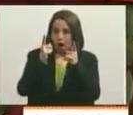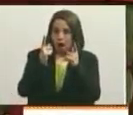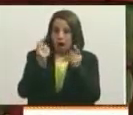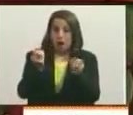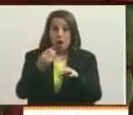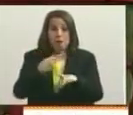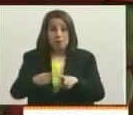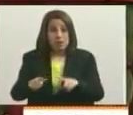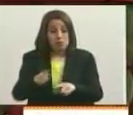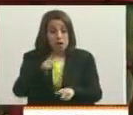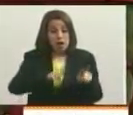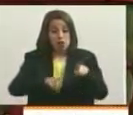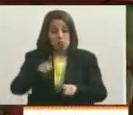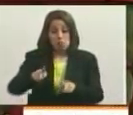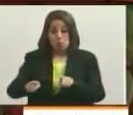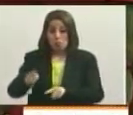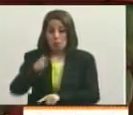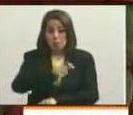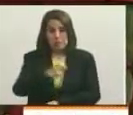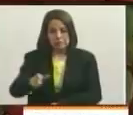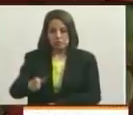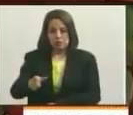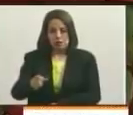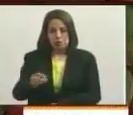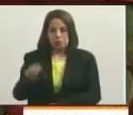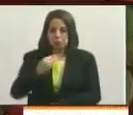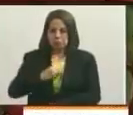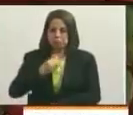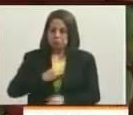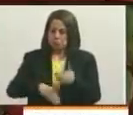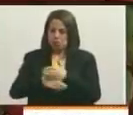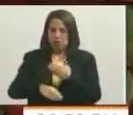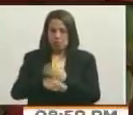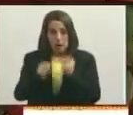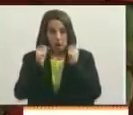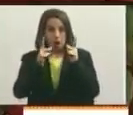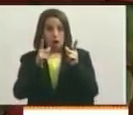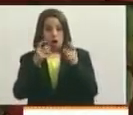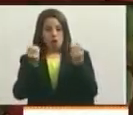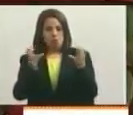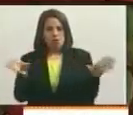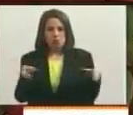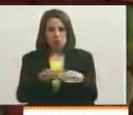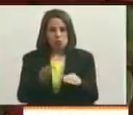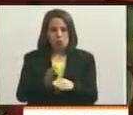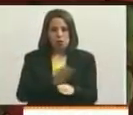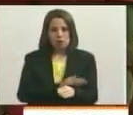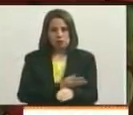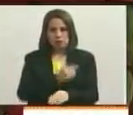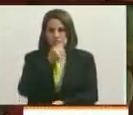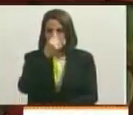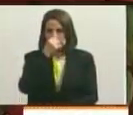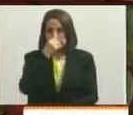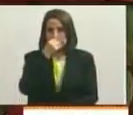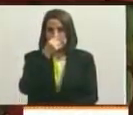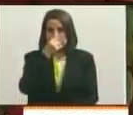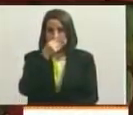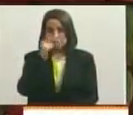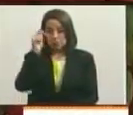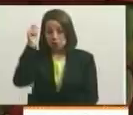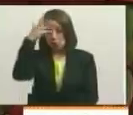personajes que hacen que uno se sorprenda. Hubo una reunión entre el presidente Trump